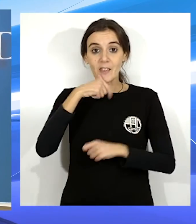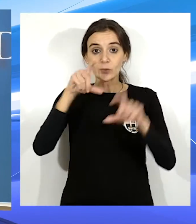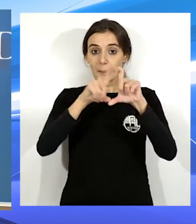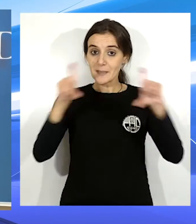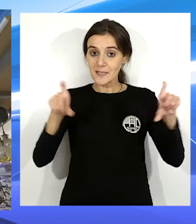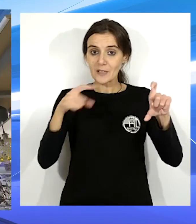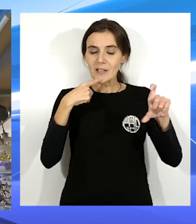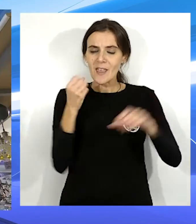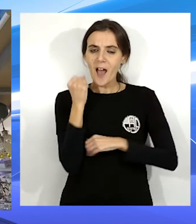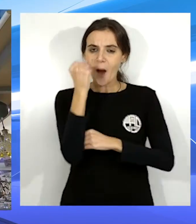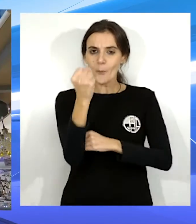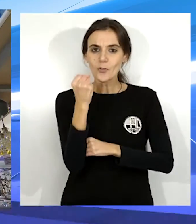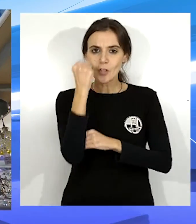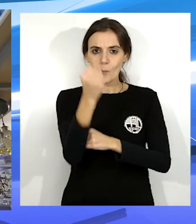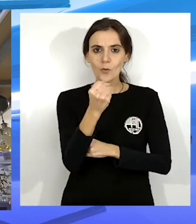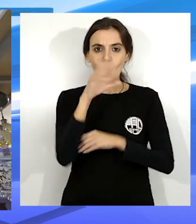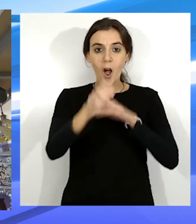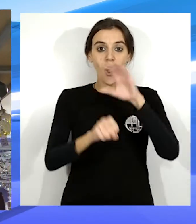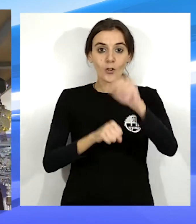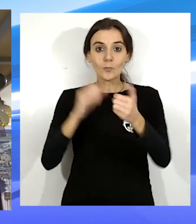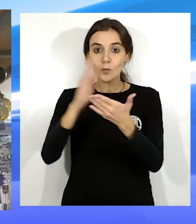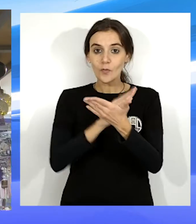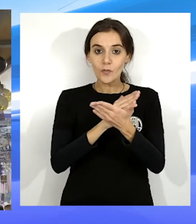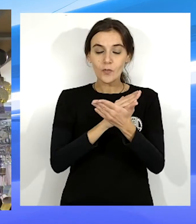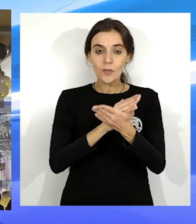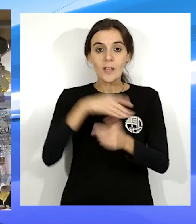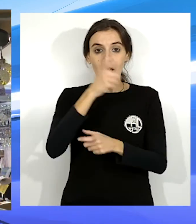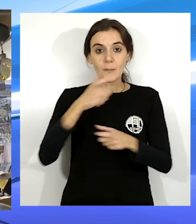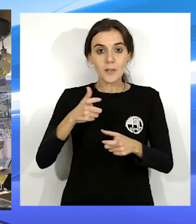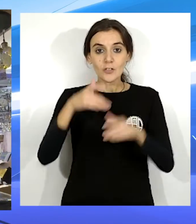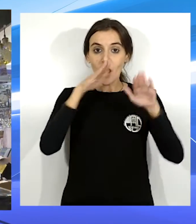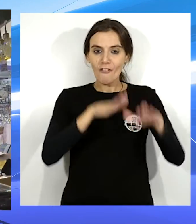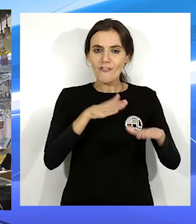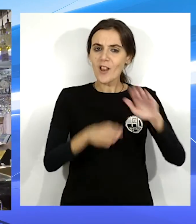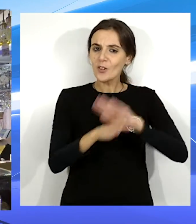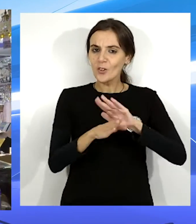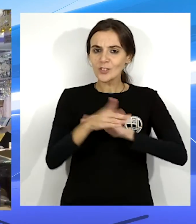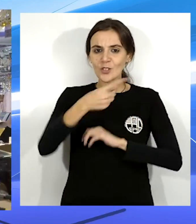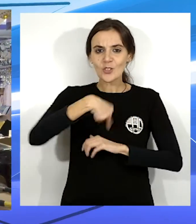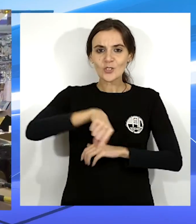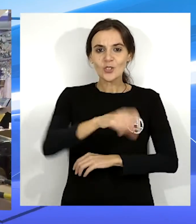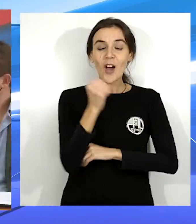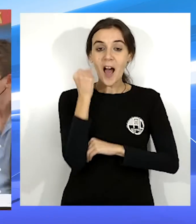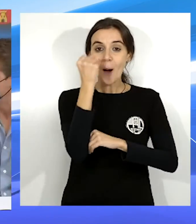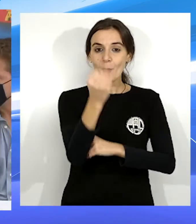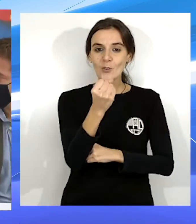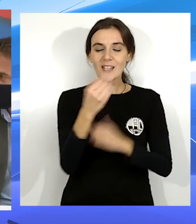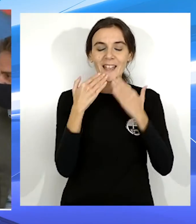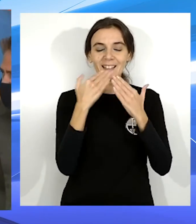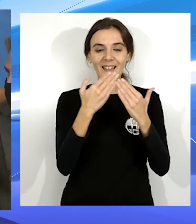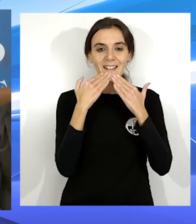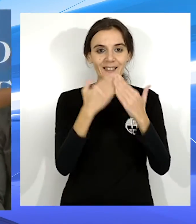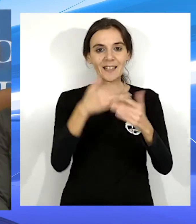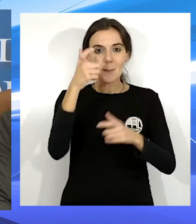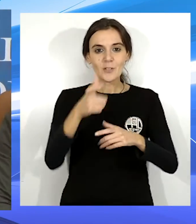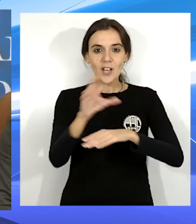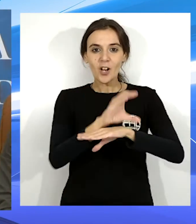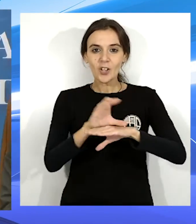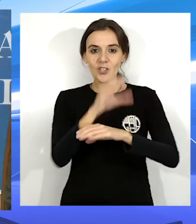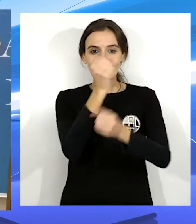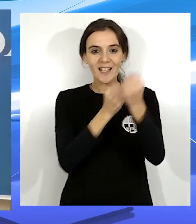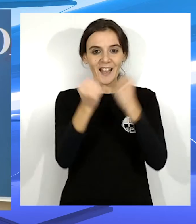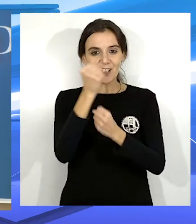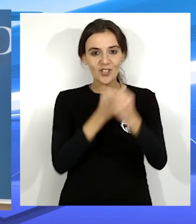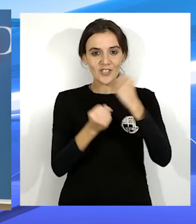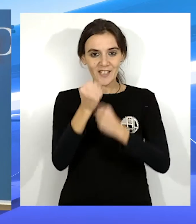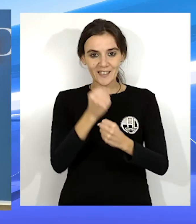Autónoma de Ceuta este apoyo que beneficia el consumo y fideliza a los clientes. Estamos aquí para apoyar y agradecer sobre todo a la consejera